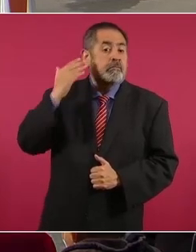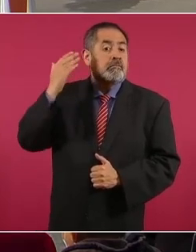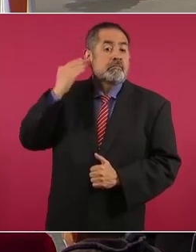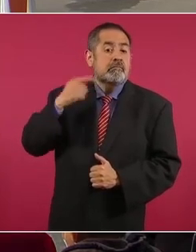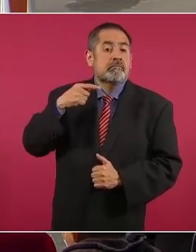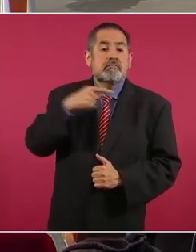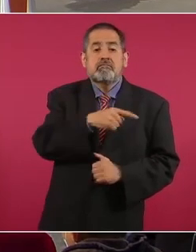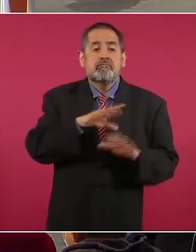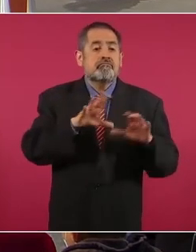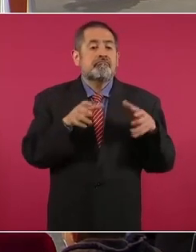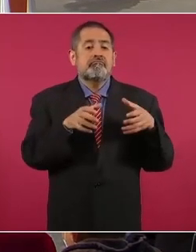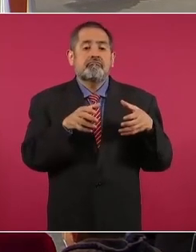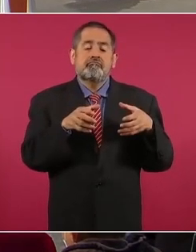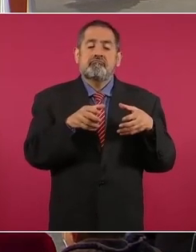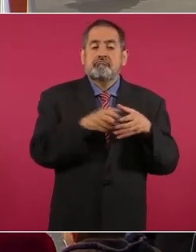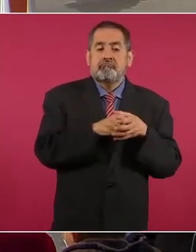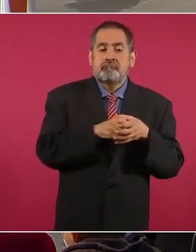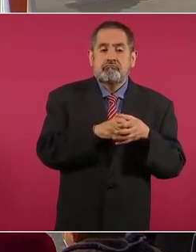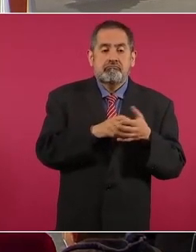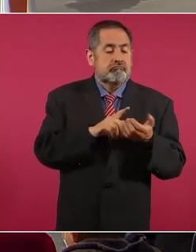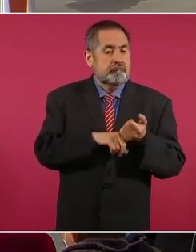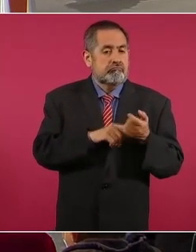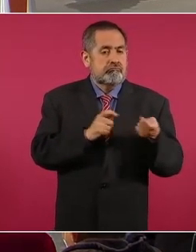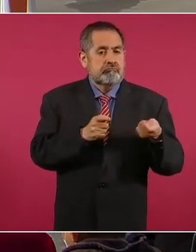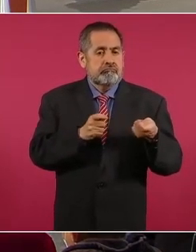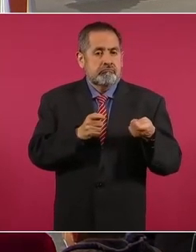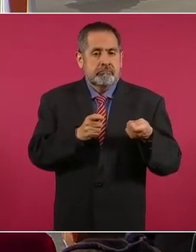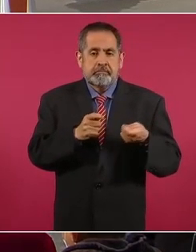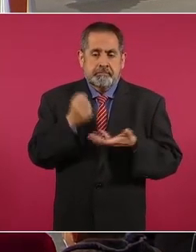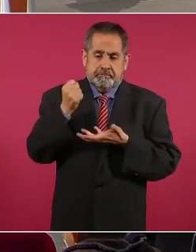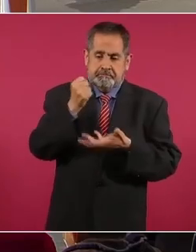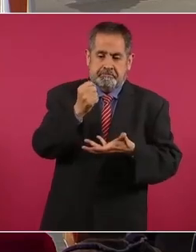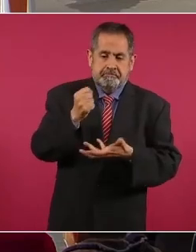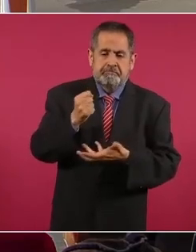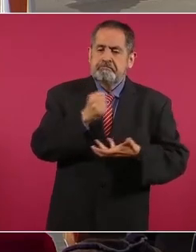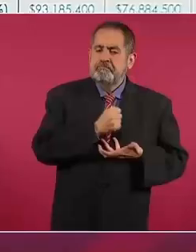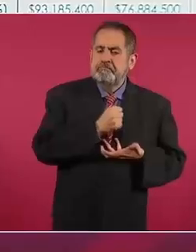ellos se quedaban con el presupuesto.